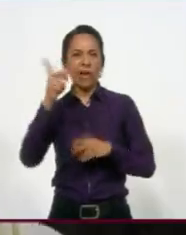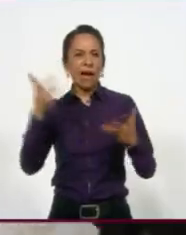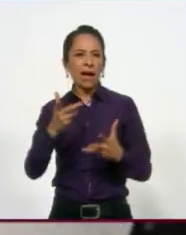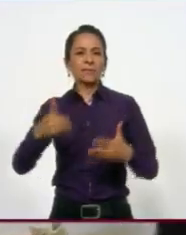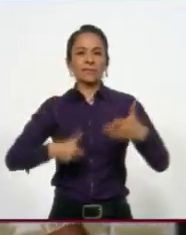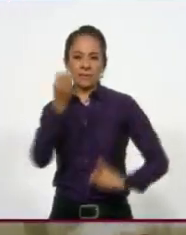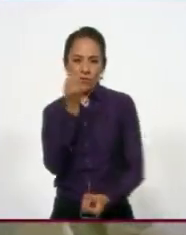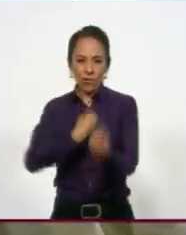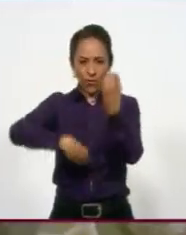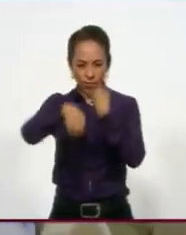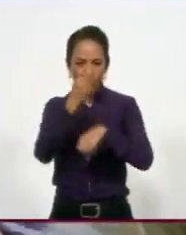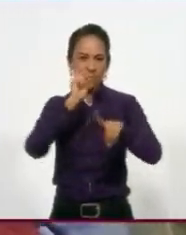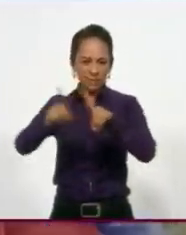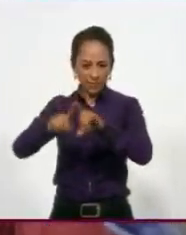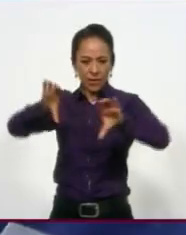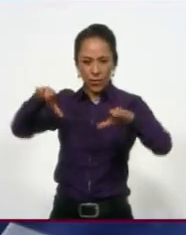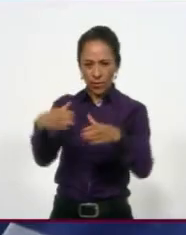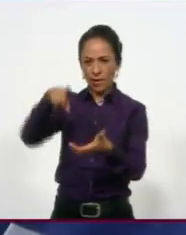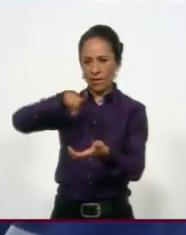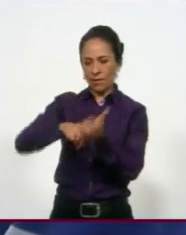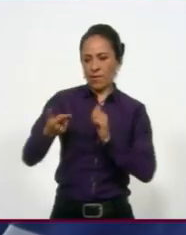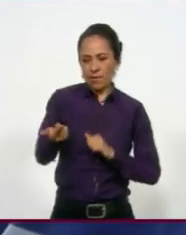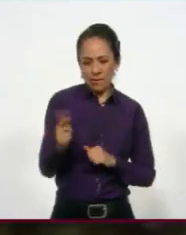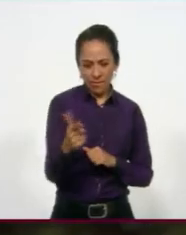con habitantes de distintas comunidades de Guanajuato.